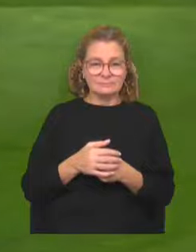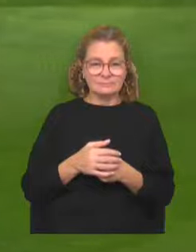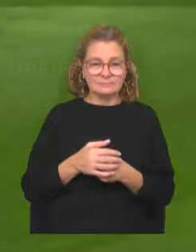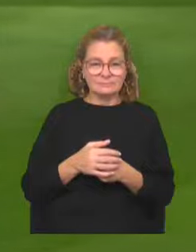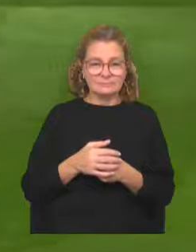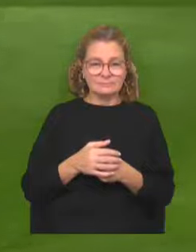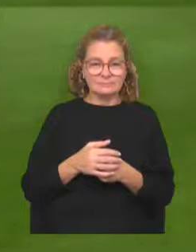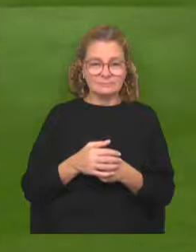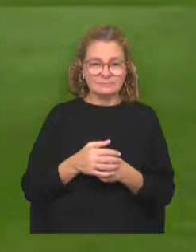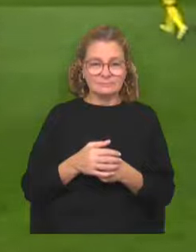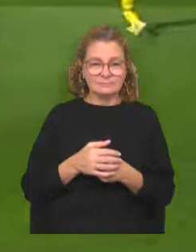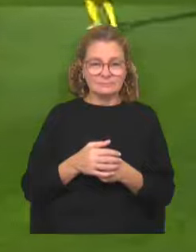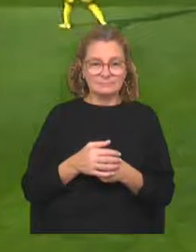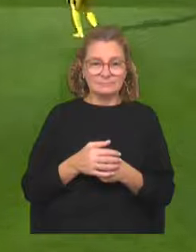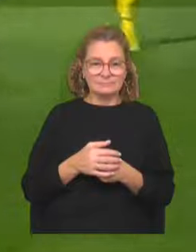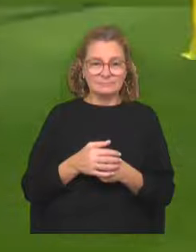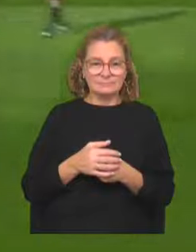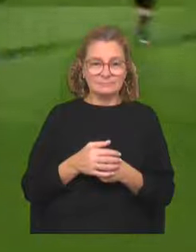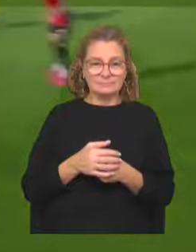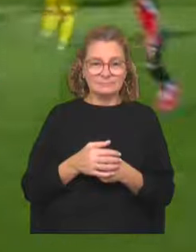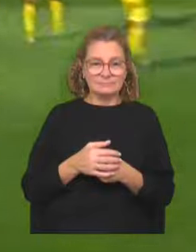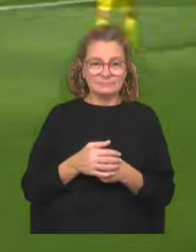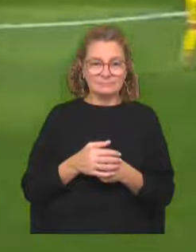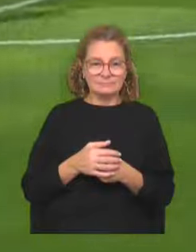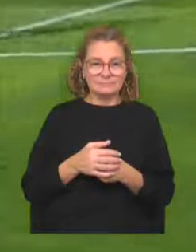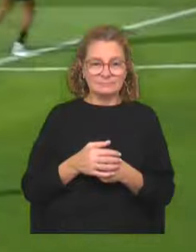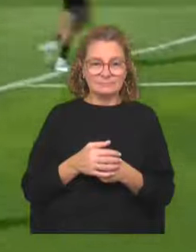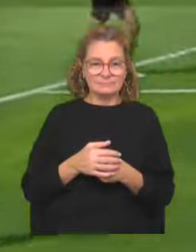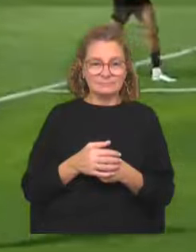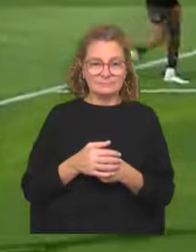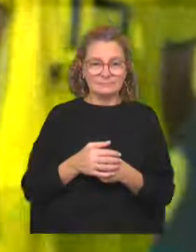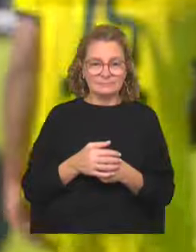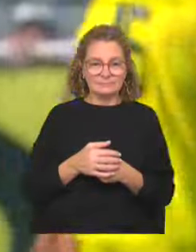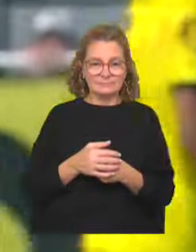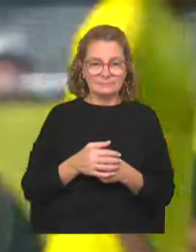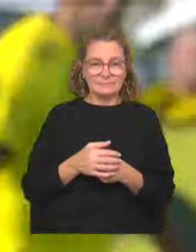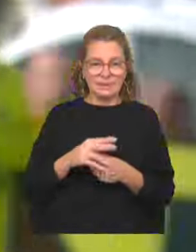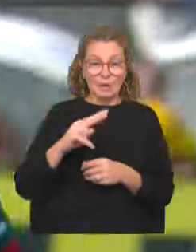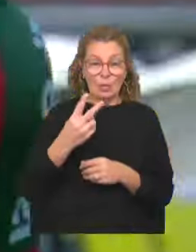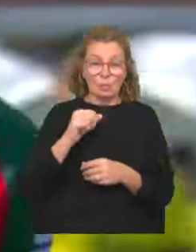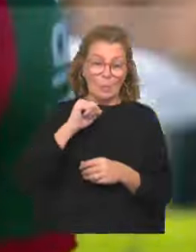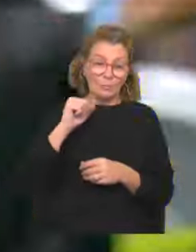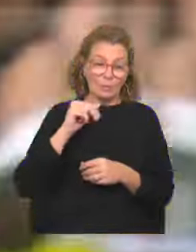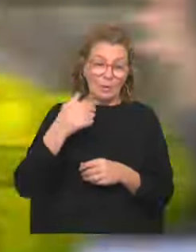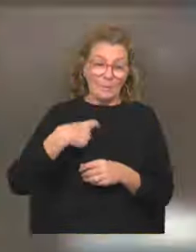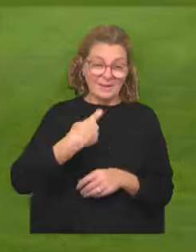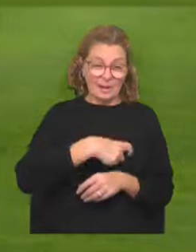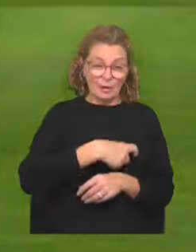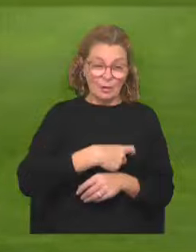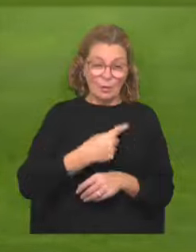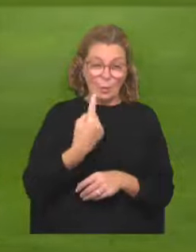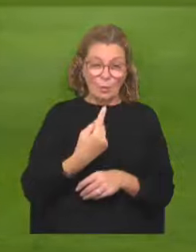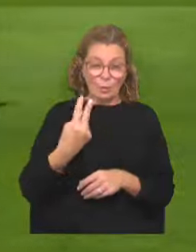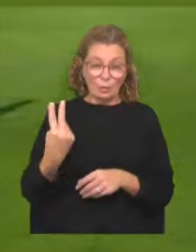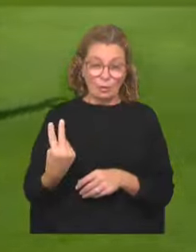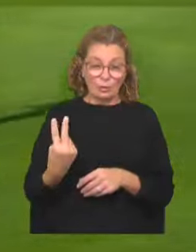Y anota el segundo para Peñarol. Emiliano Gómez, otra bomba para colocar el 1-2.